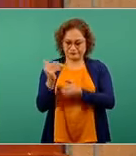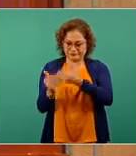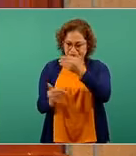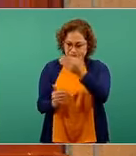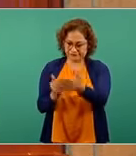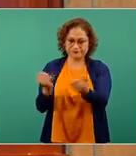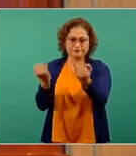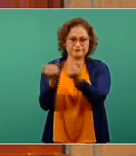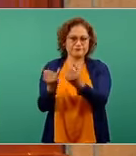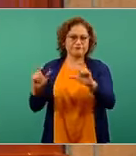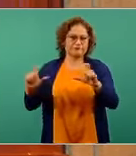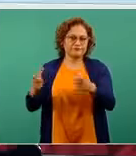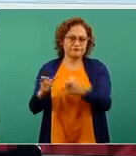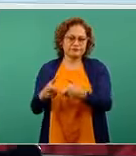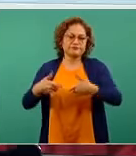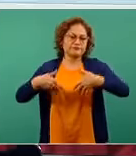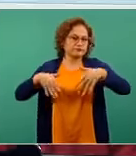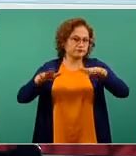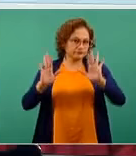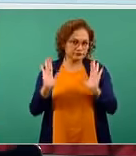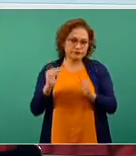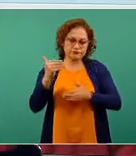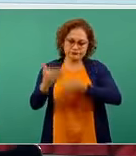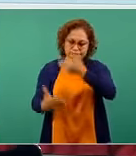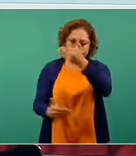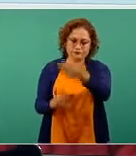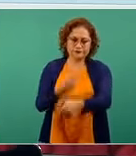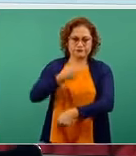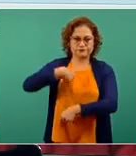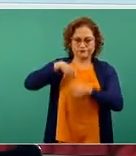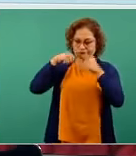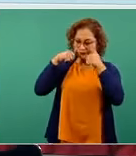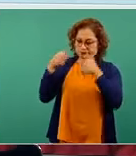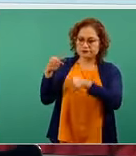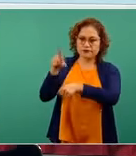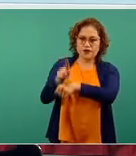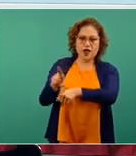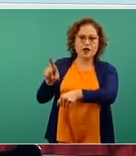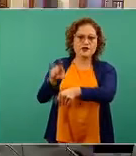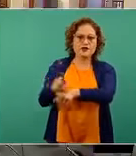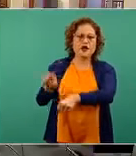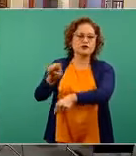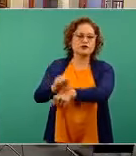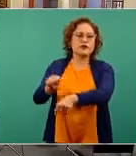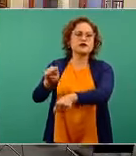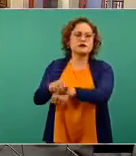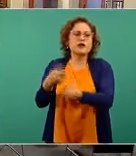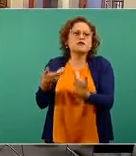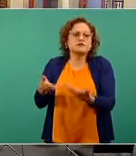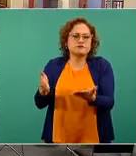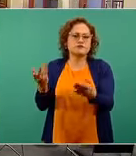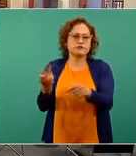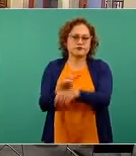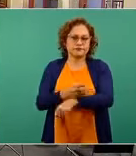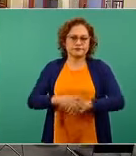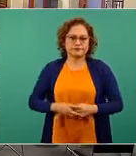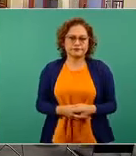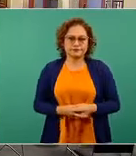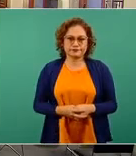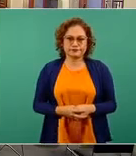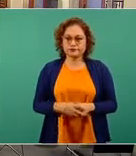mes y medio. Y bueno, vamos a estar obviamente viendo semana con semana cómo se comporta este indicador. Veamos la siguiente